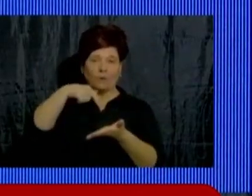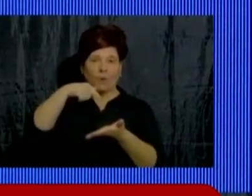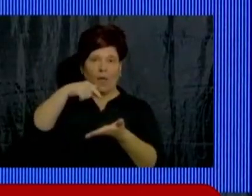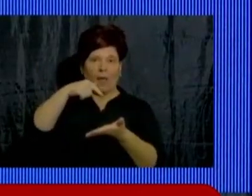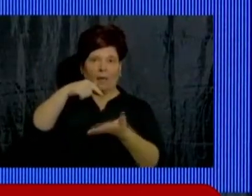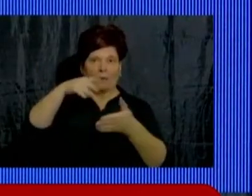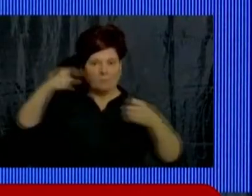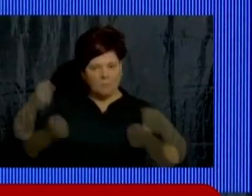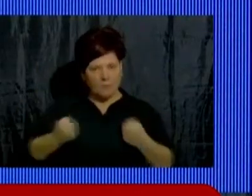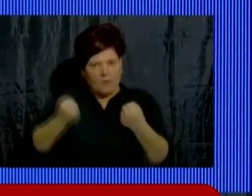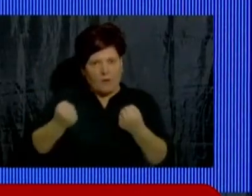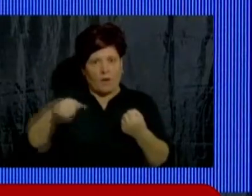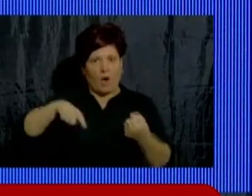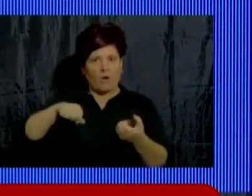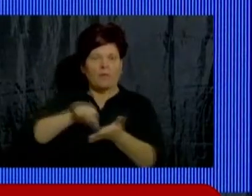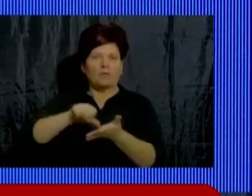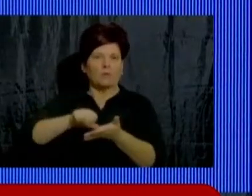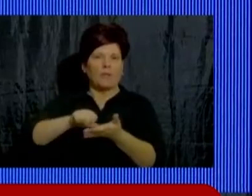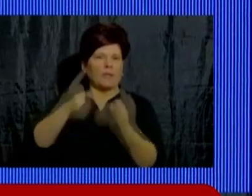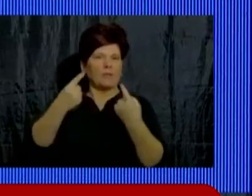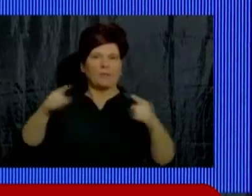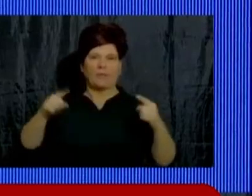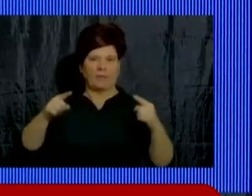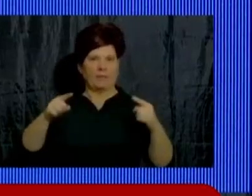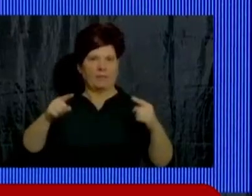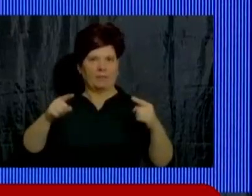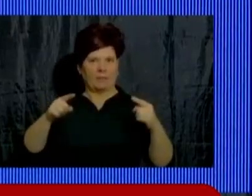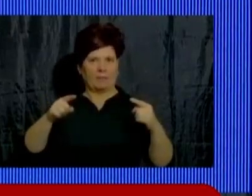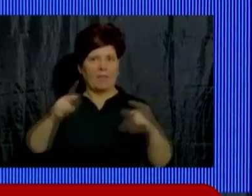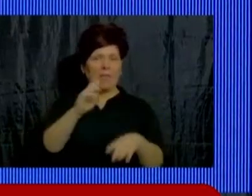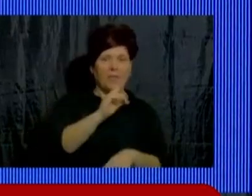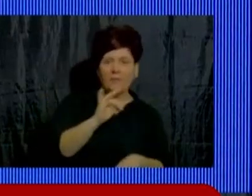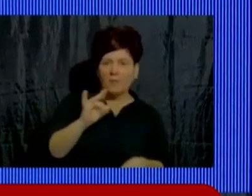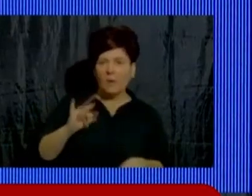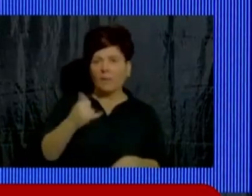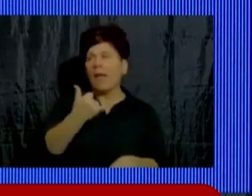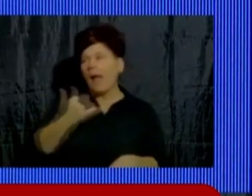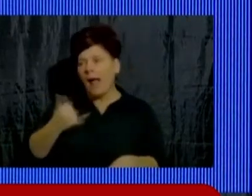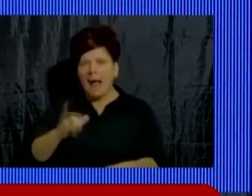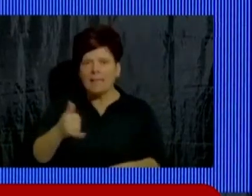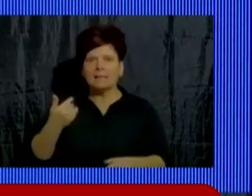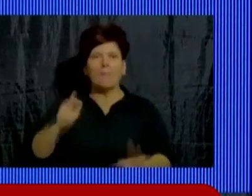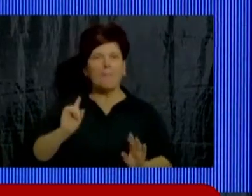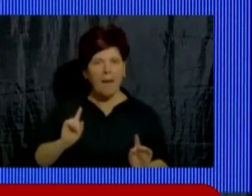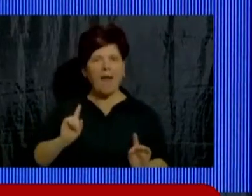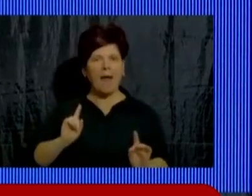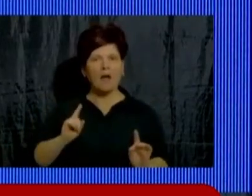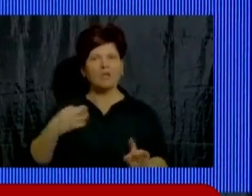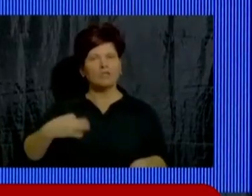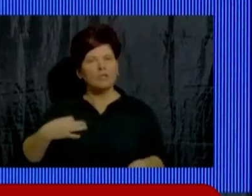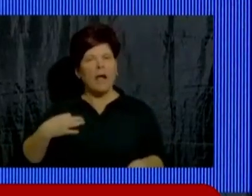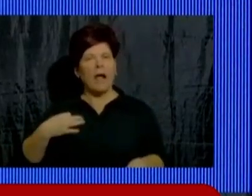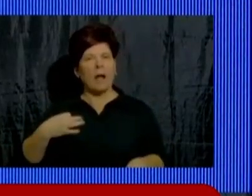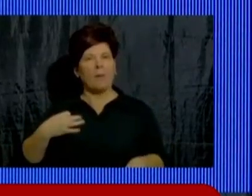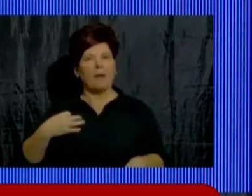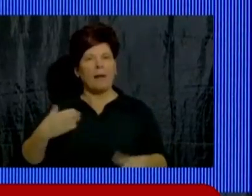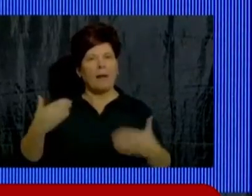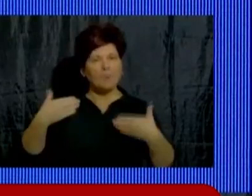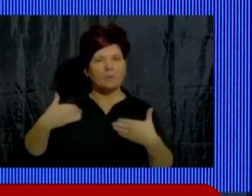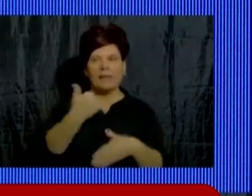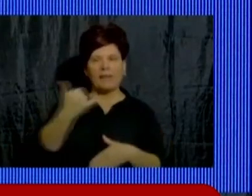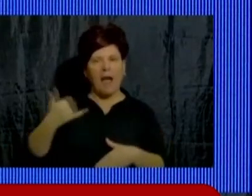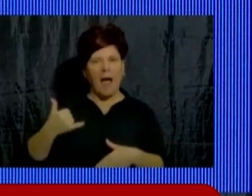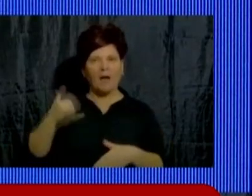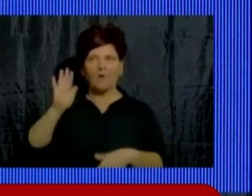una ciudad distinta, vivible, con muchas dificultades, pero que sabe que las oportunidades están y que podemos mirar el futuro con